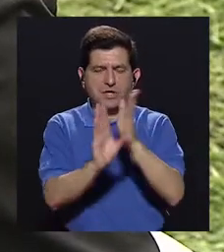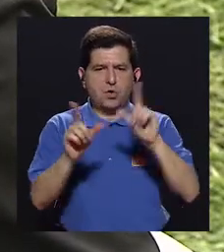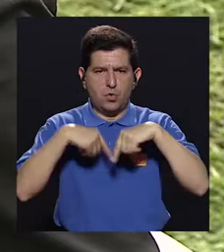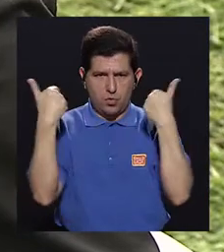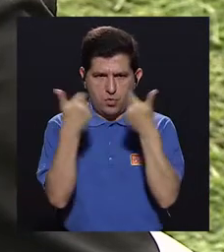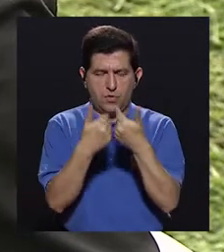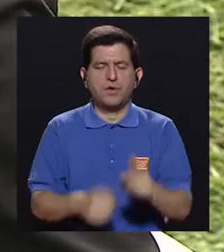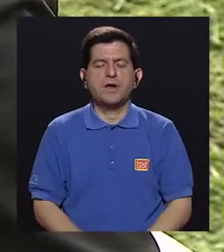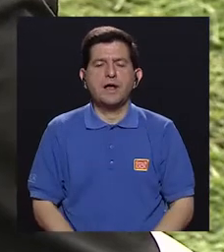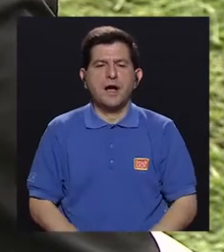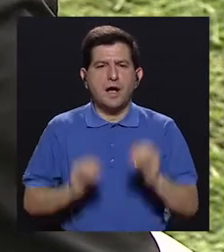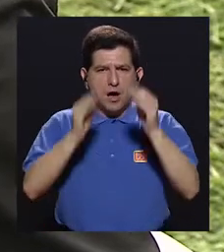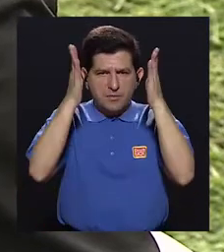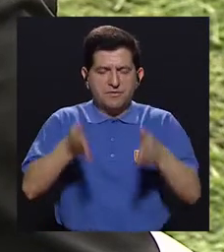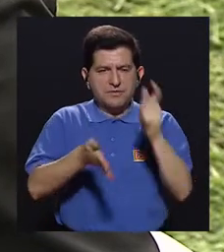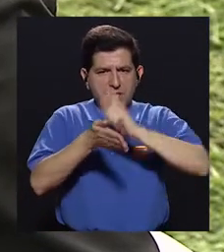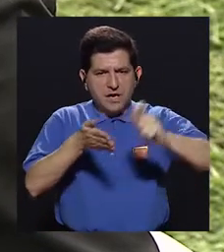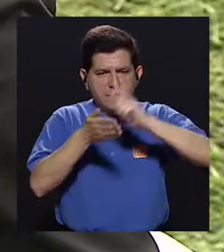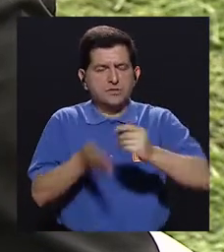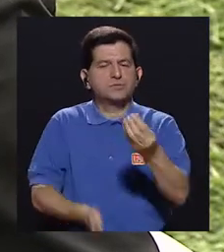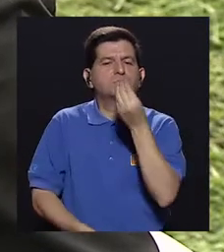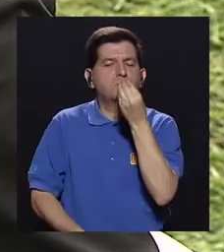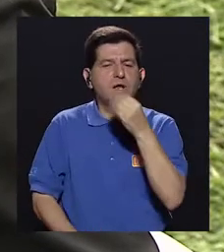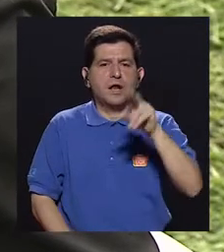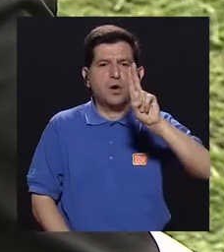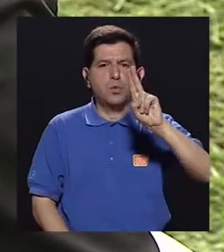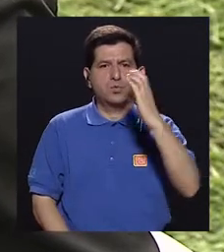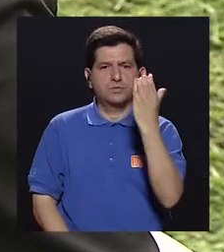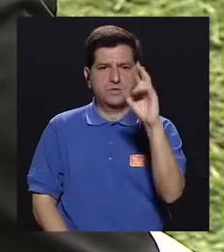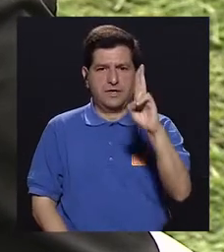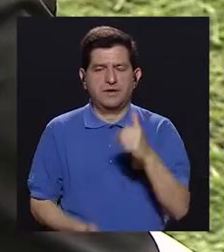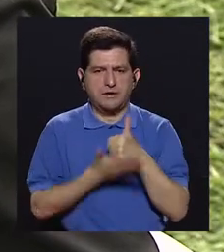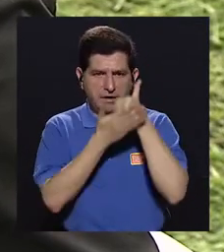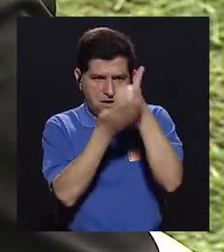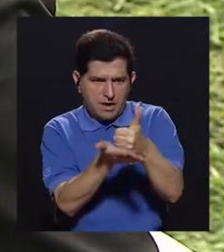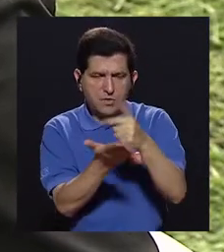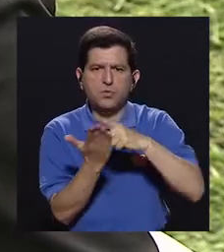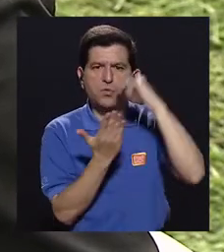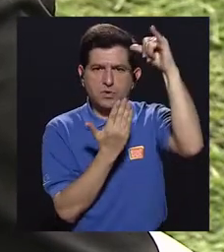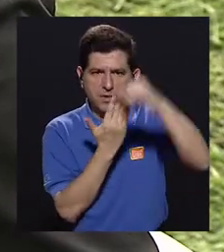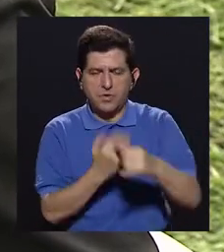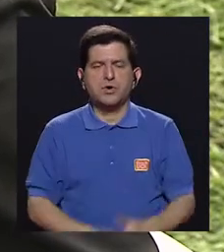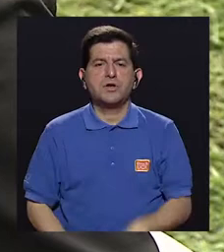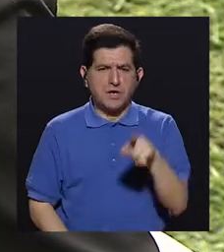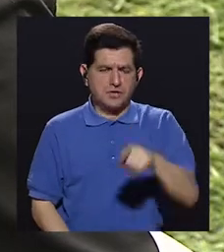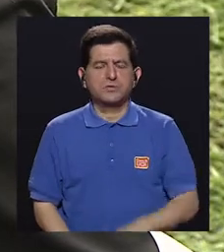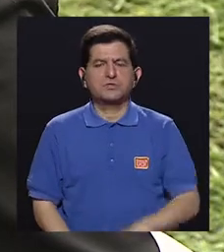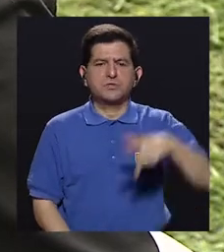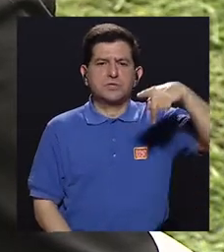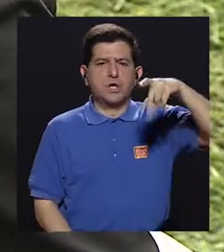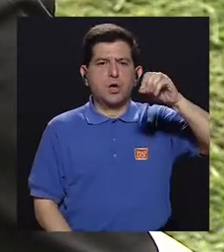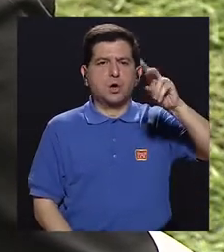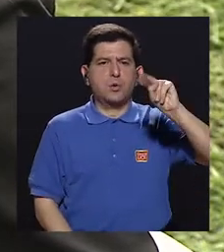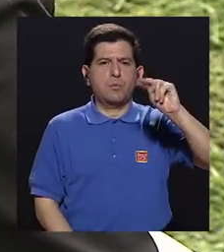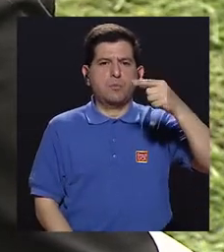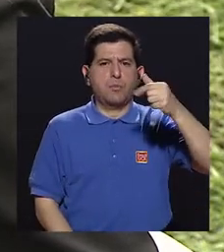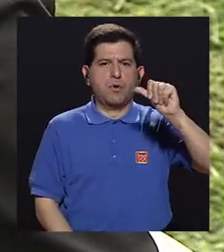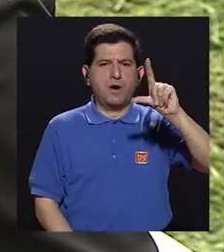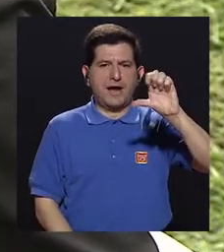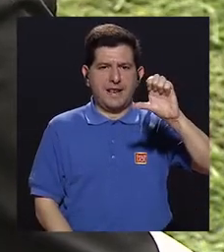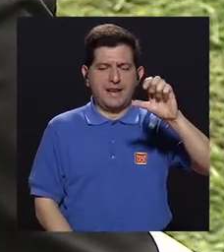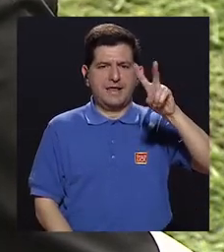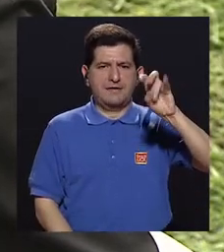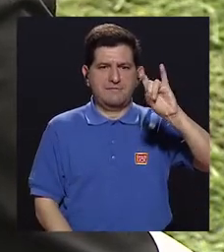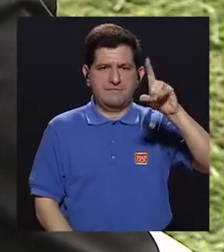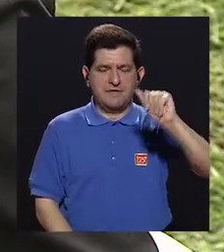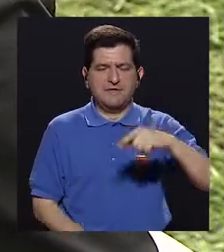grupos. Es profesora de la Escuela de Nutrición de la Universidad de Costa Rica y colaboradora del proyecto Póngale Vida desde el 2012 que más